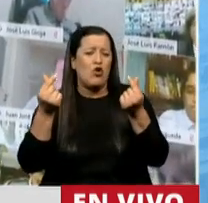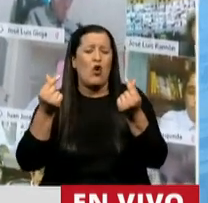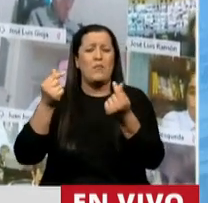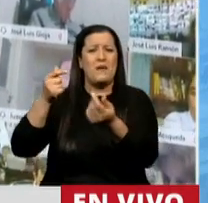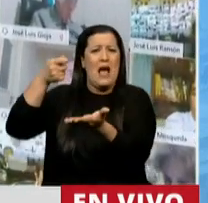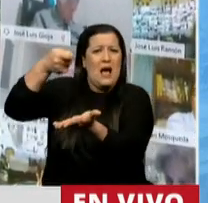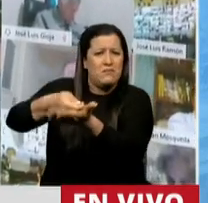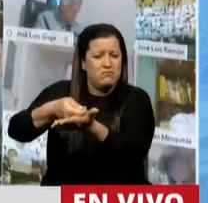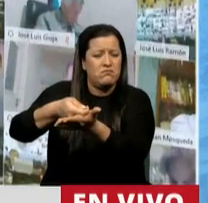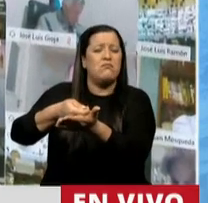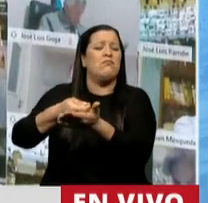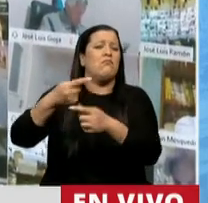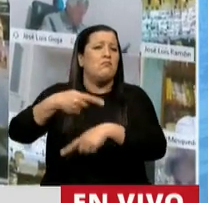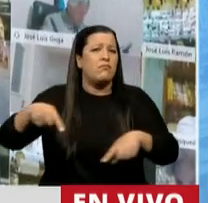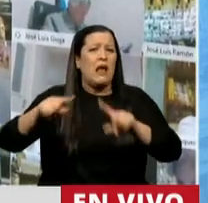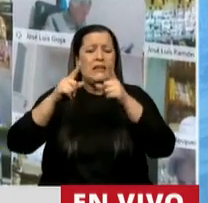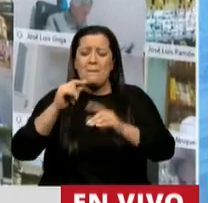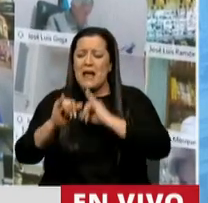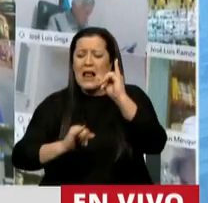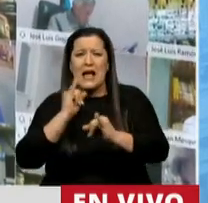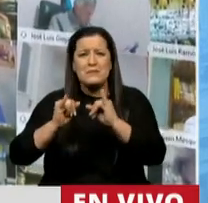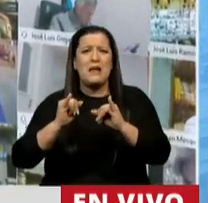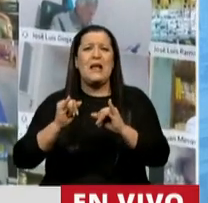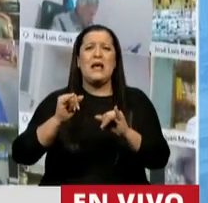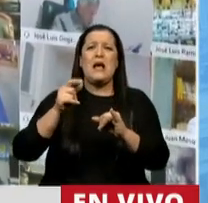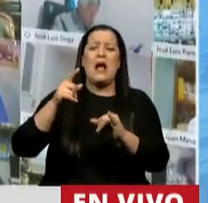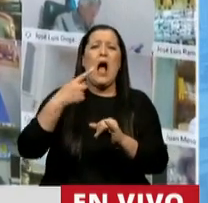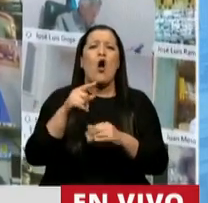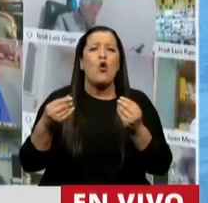y en qué casos se considera probada evasión.